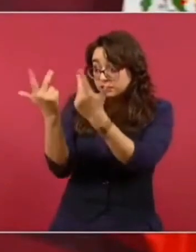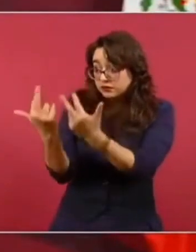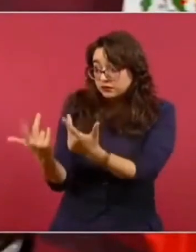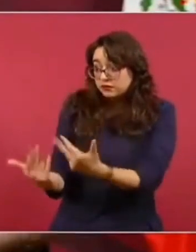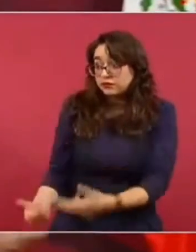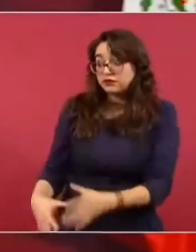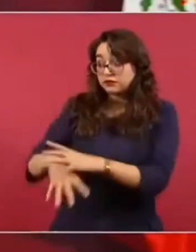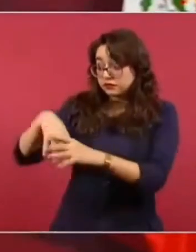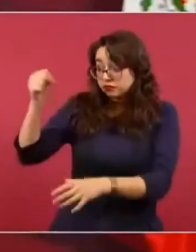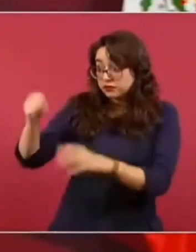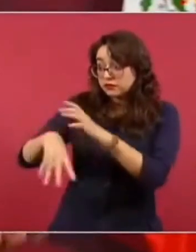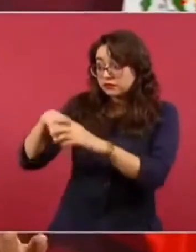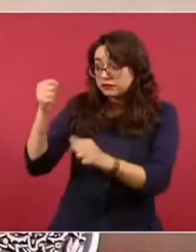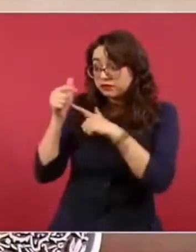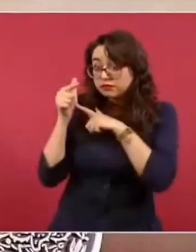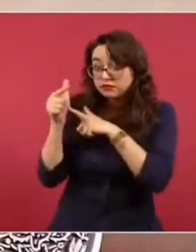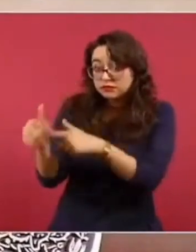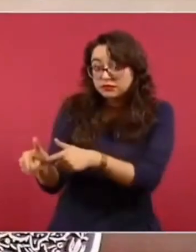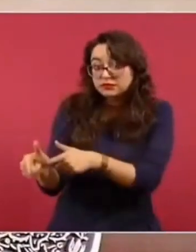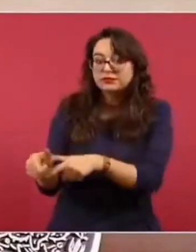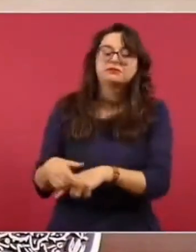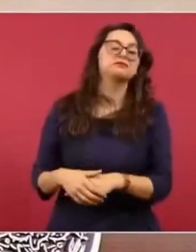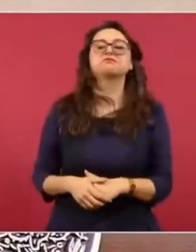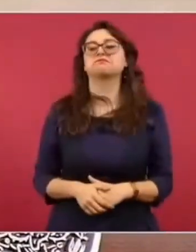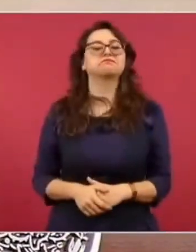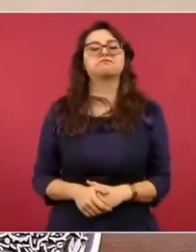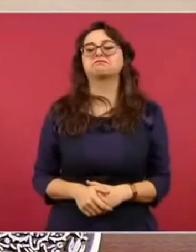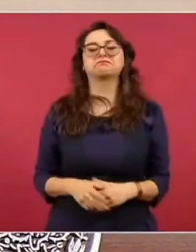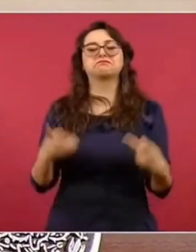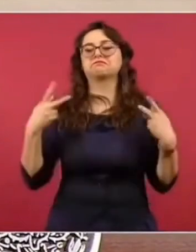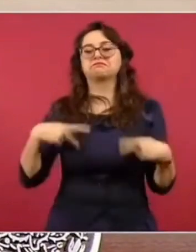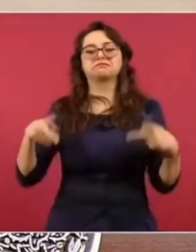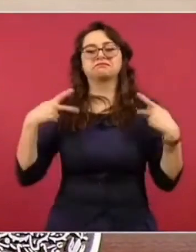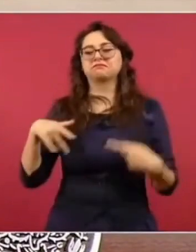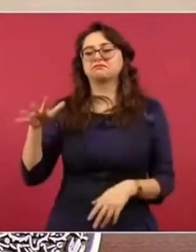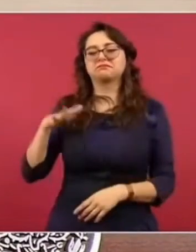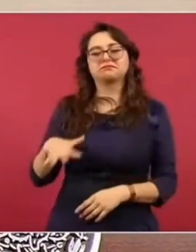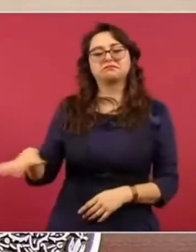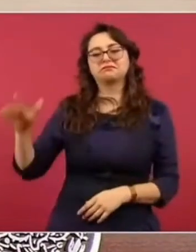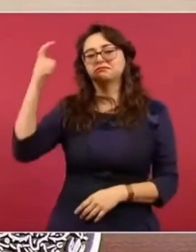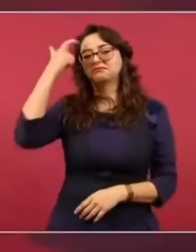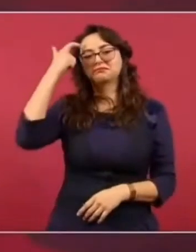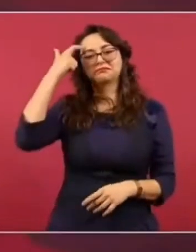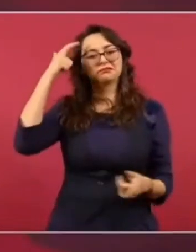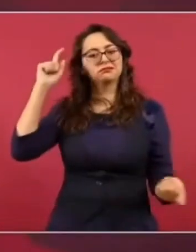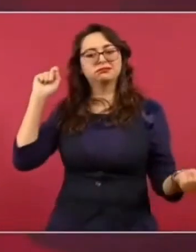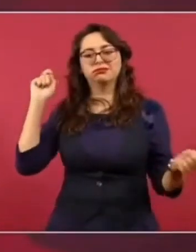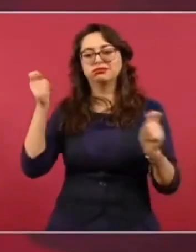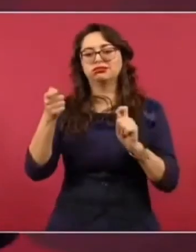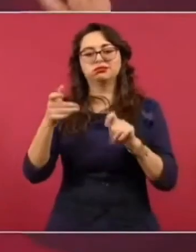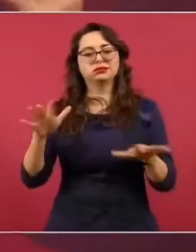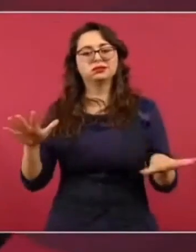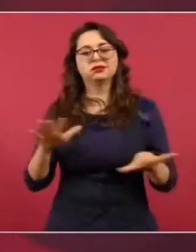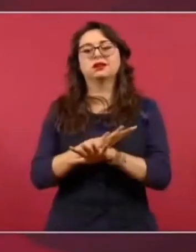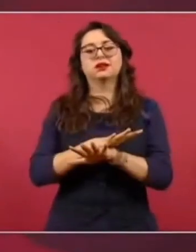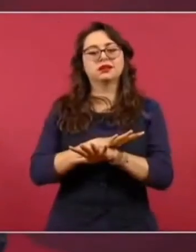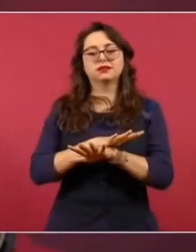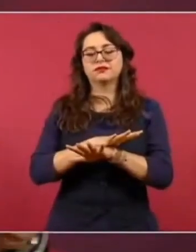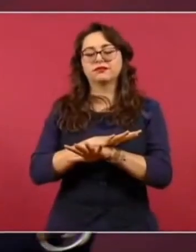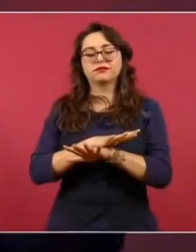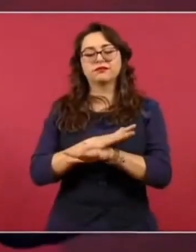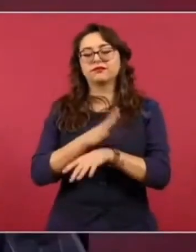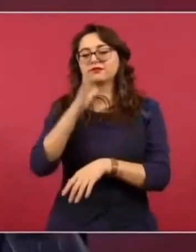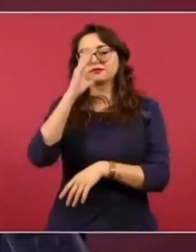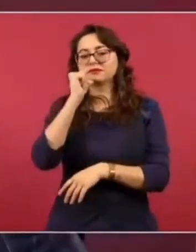Ah, no. Ya esto ya cambió. Ya va a ser muy difícil que regresen los